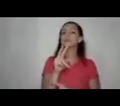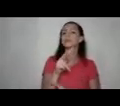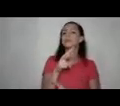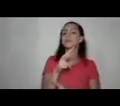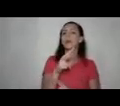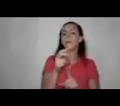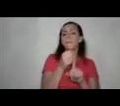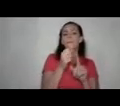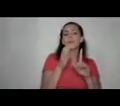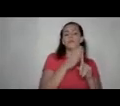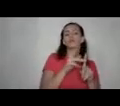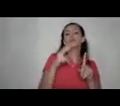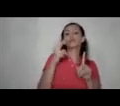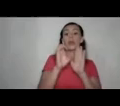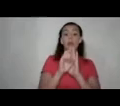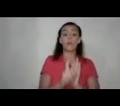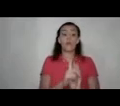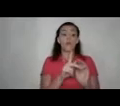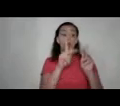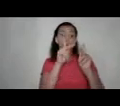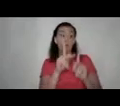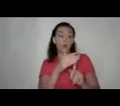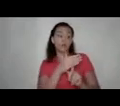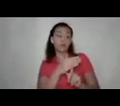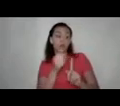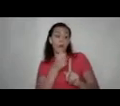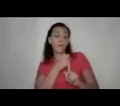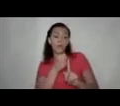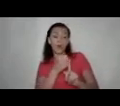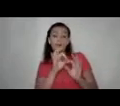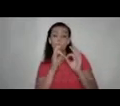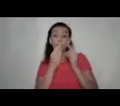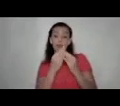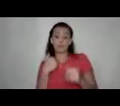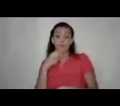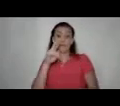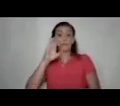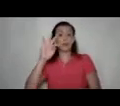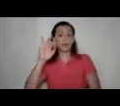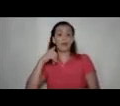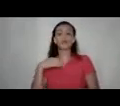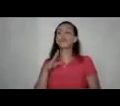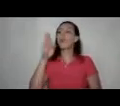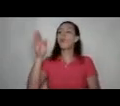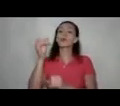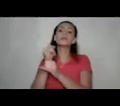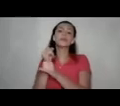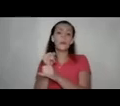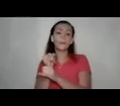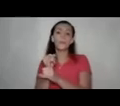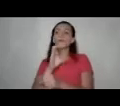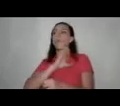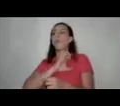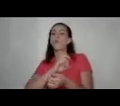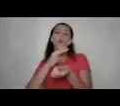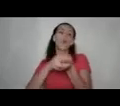secundaria, que es cuando una víctima de violencia familiar o alguna otra violencia también acude a una institución, una comisaría, un hospital,